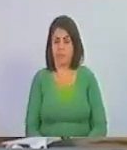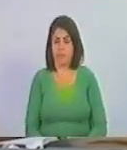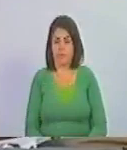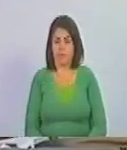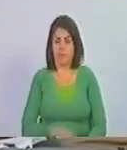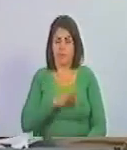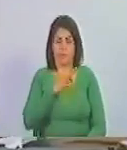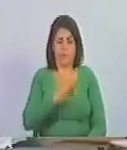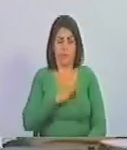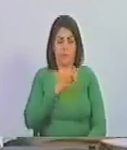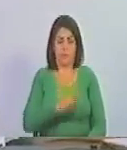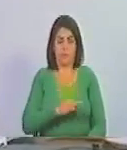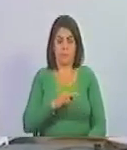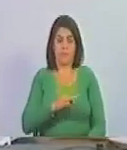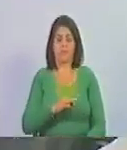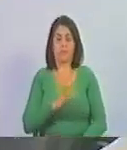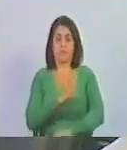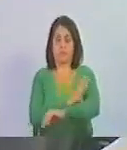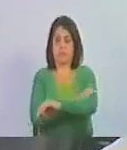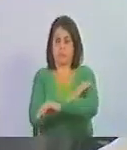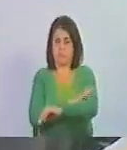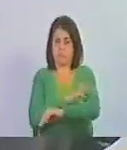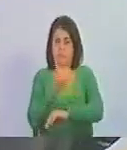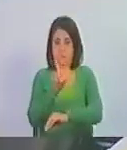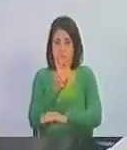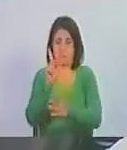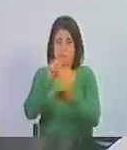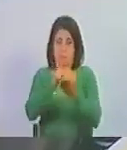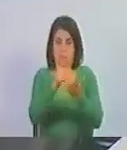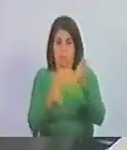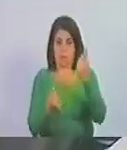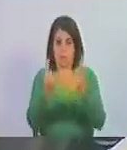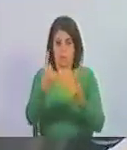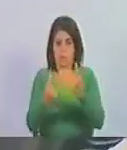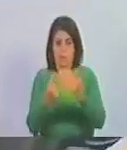señores de la derecha venezolana precandidatos